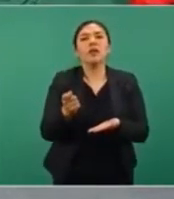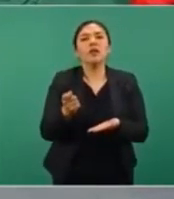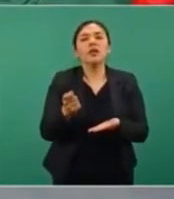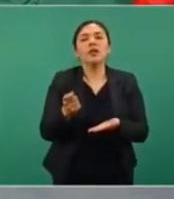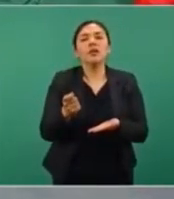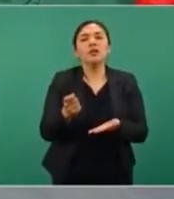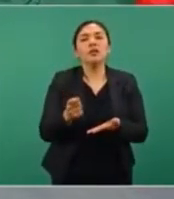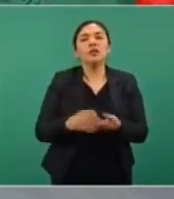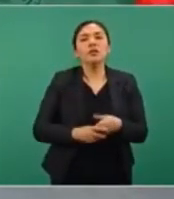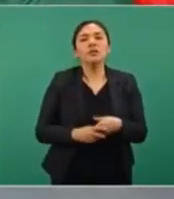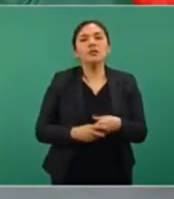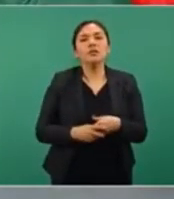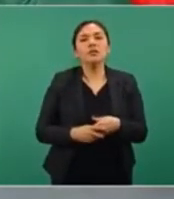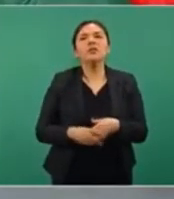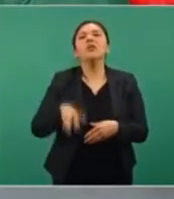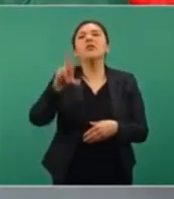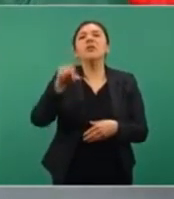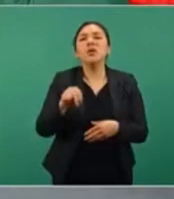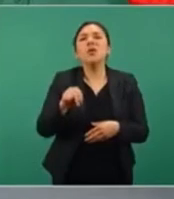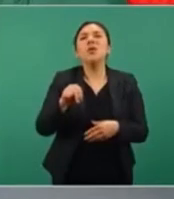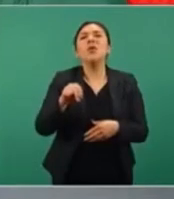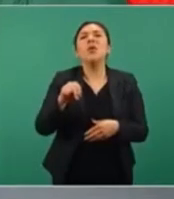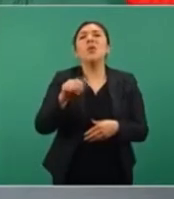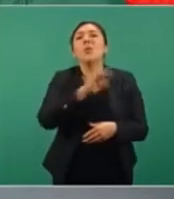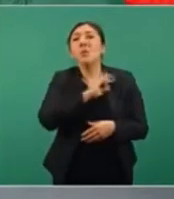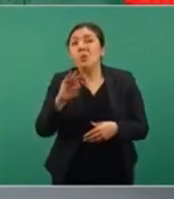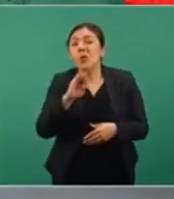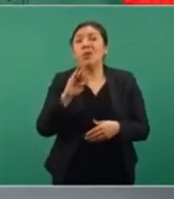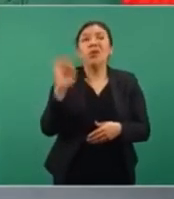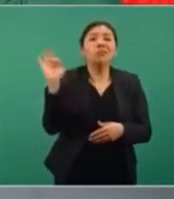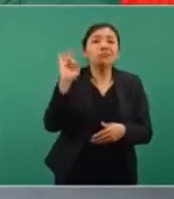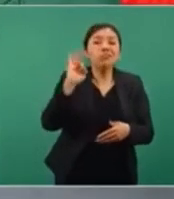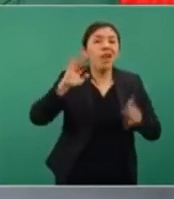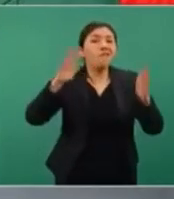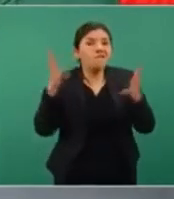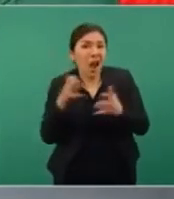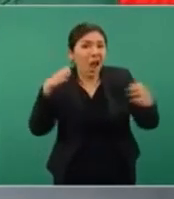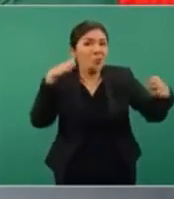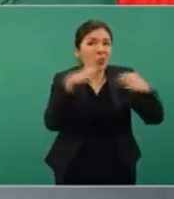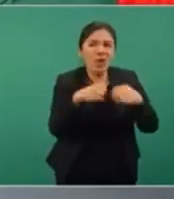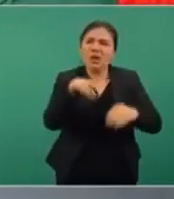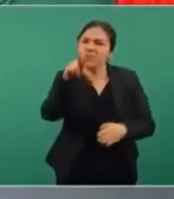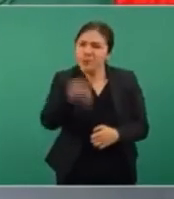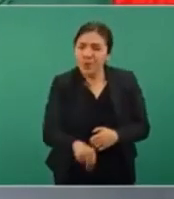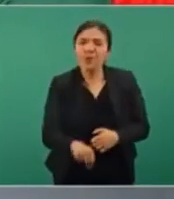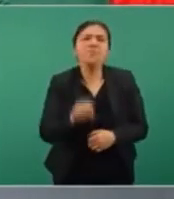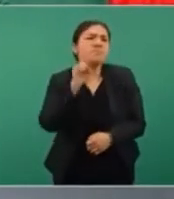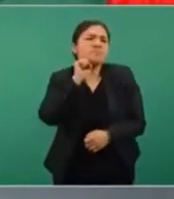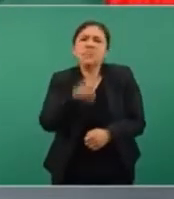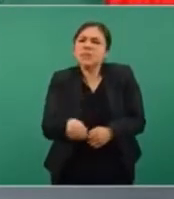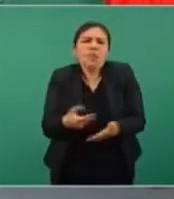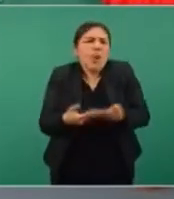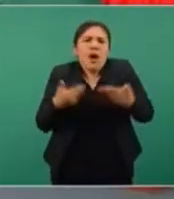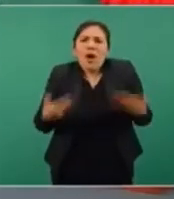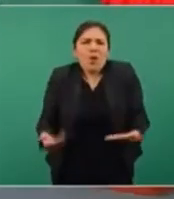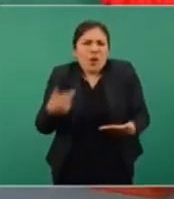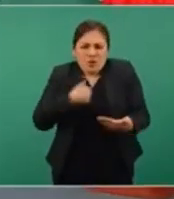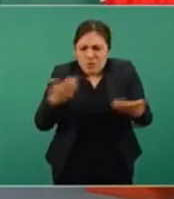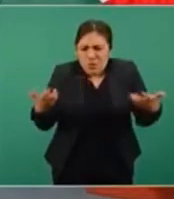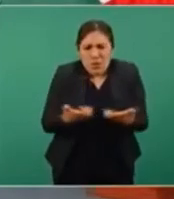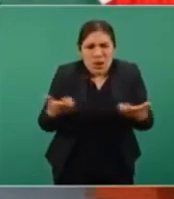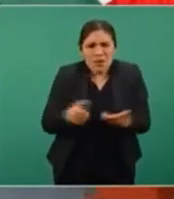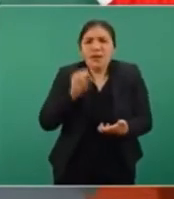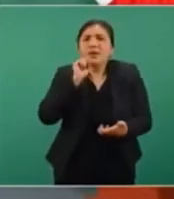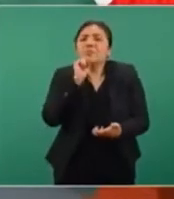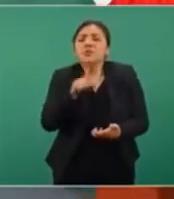cometiera fraude. Y eso es lo que estamos ahora haciendo, es